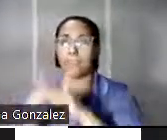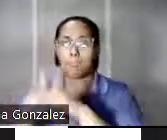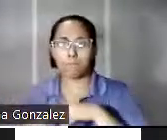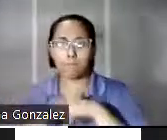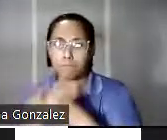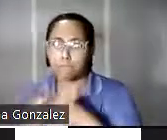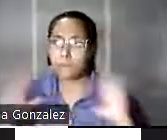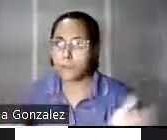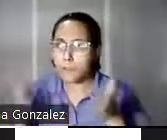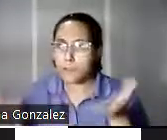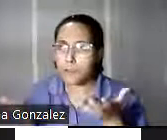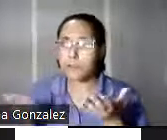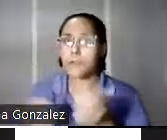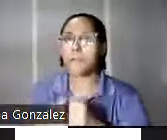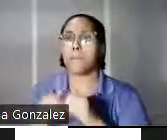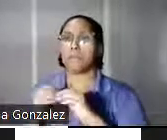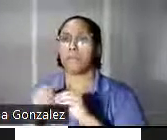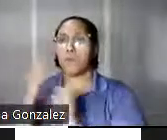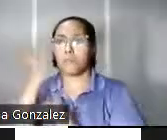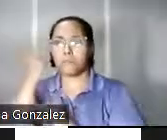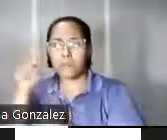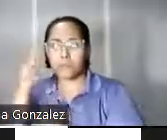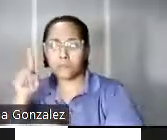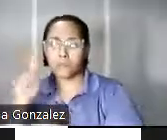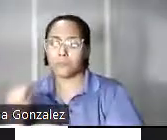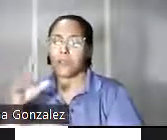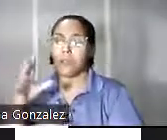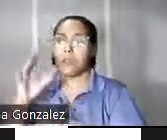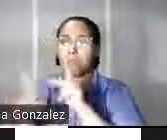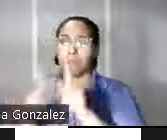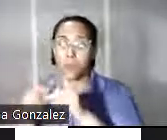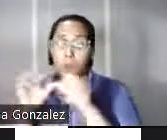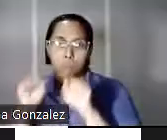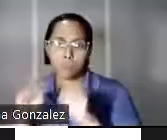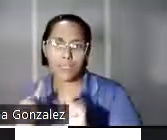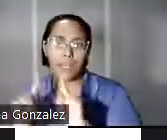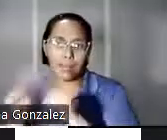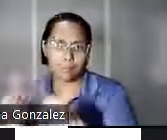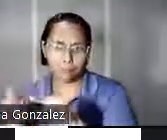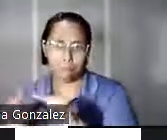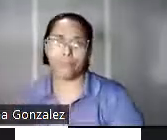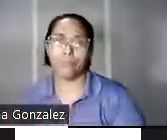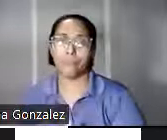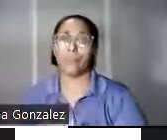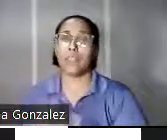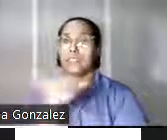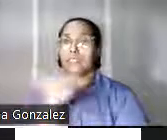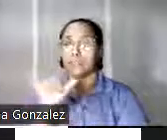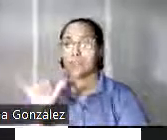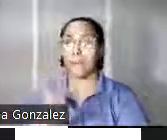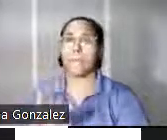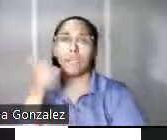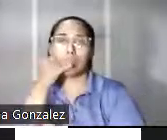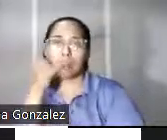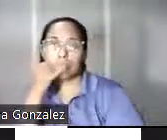en favor de los ciudadanos. Además, en muchas ocasiones, representantes del sector de la telefonía